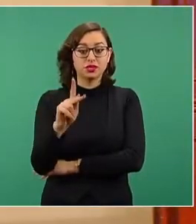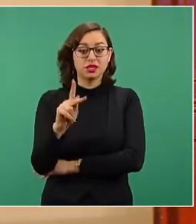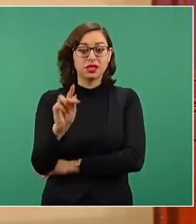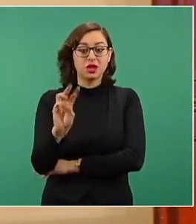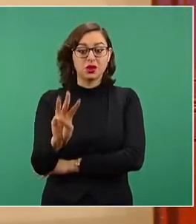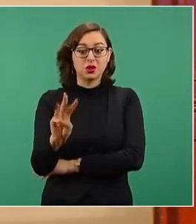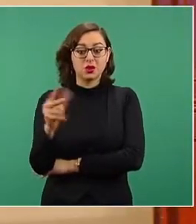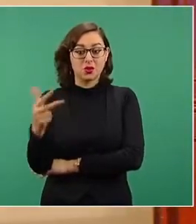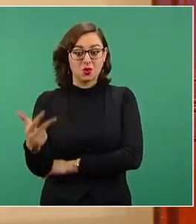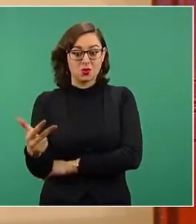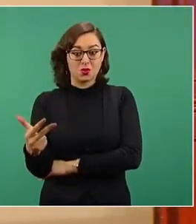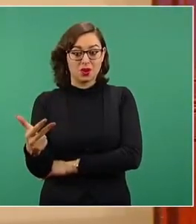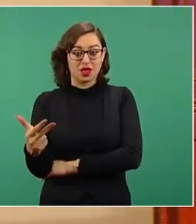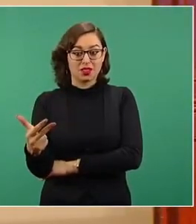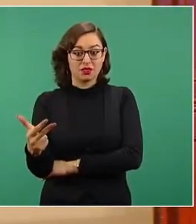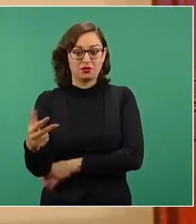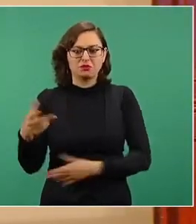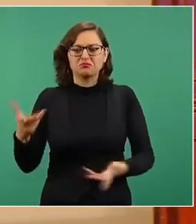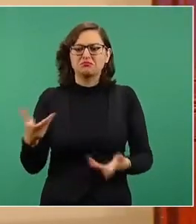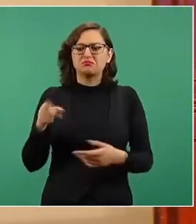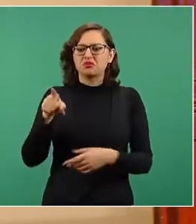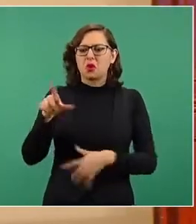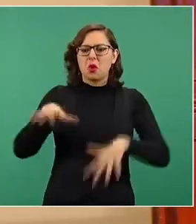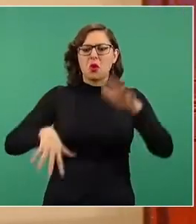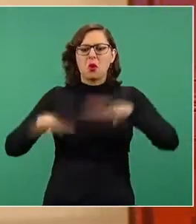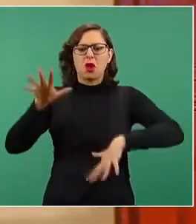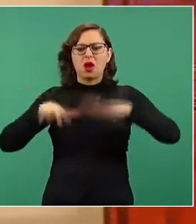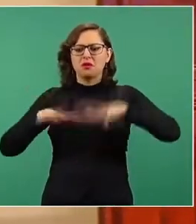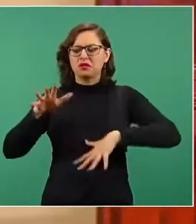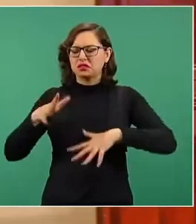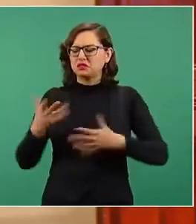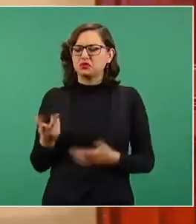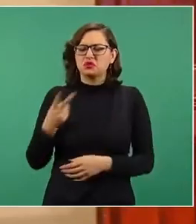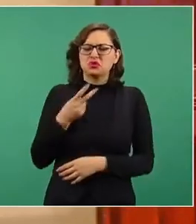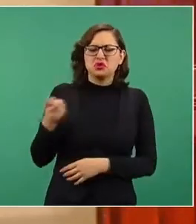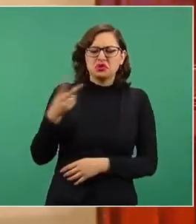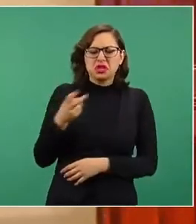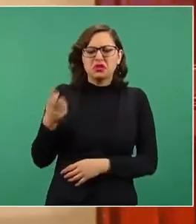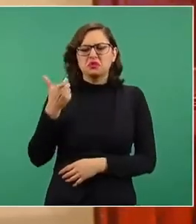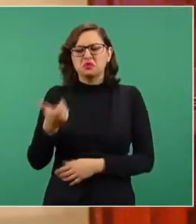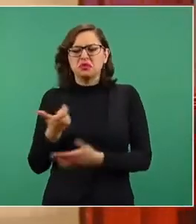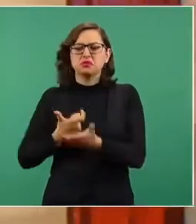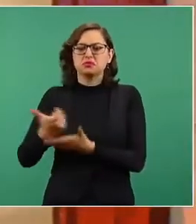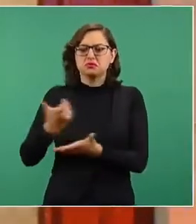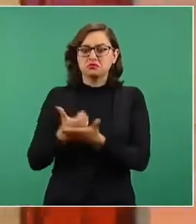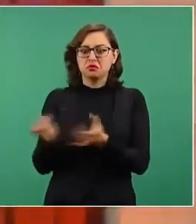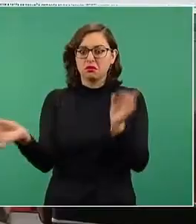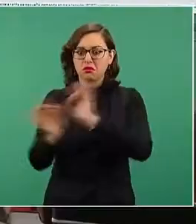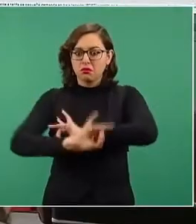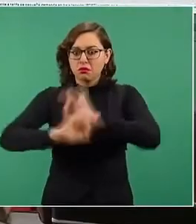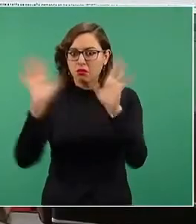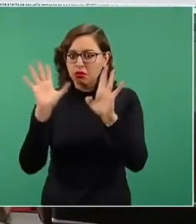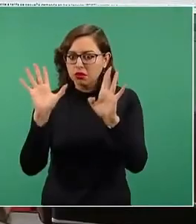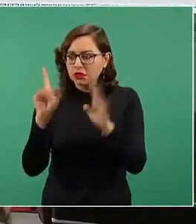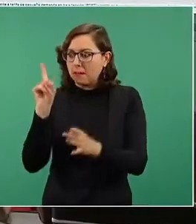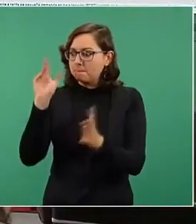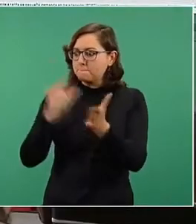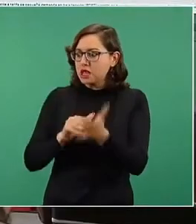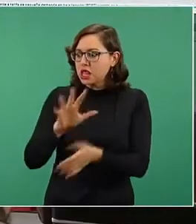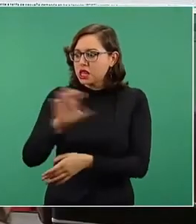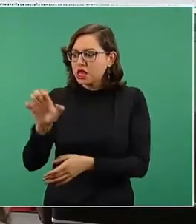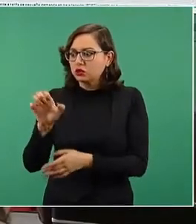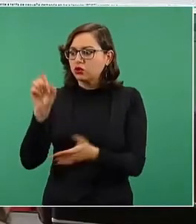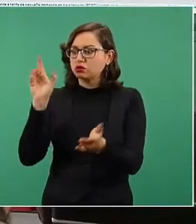que estabas pagando 200 pesos, 300, me llegó de mil 200, me llegó de mil 500, claro, porque saltó